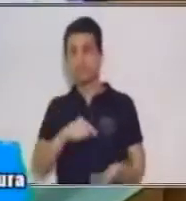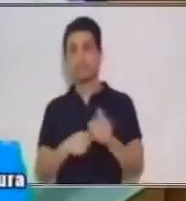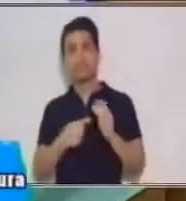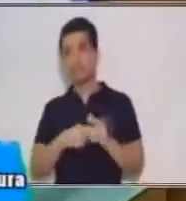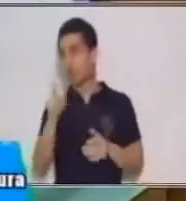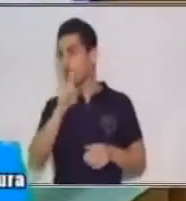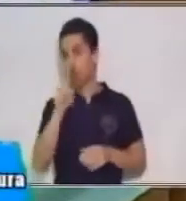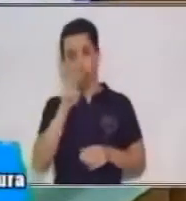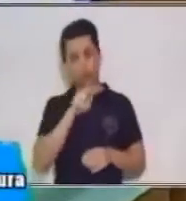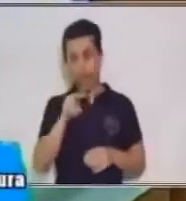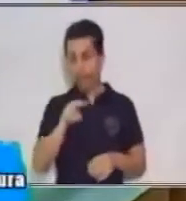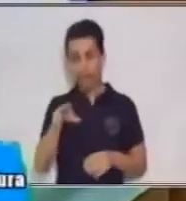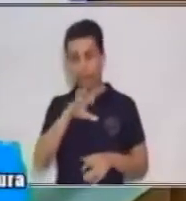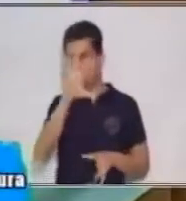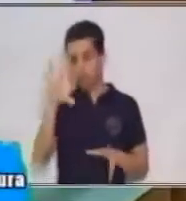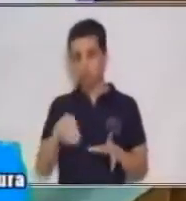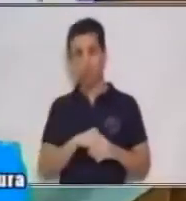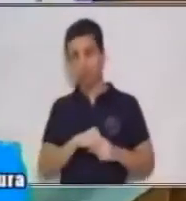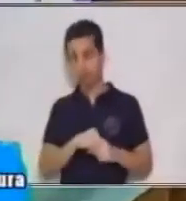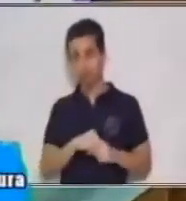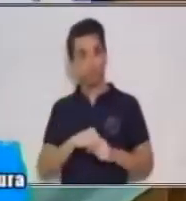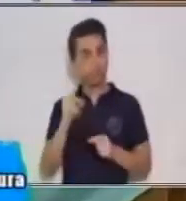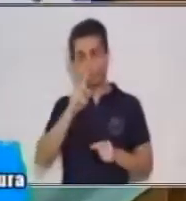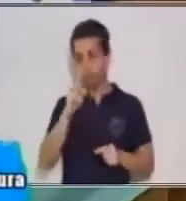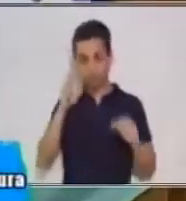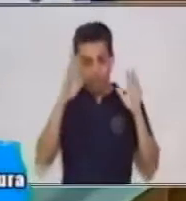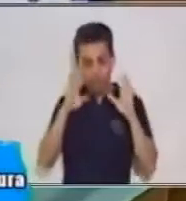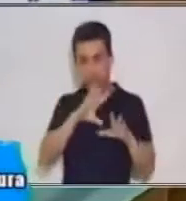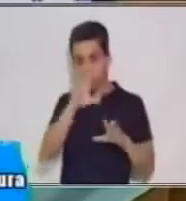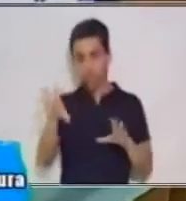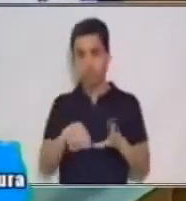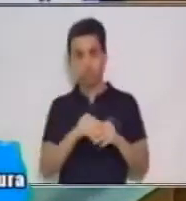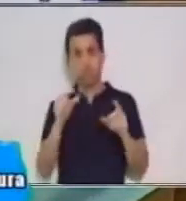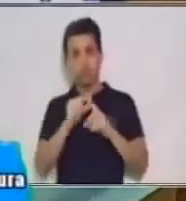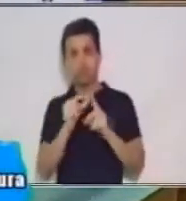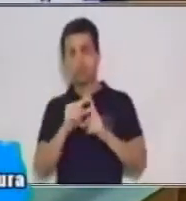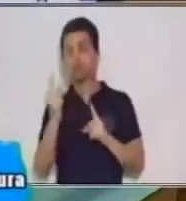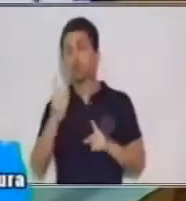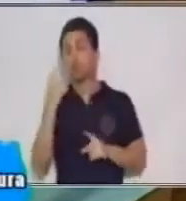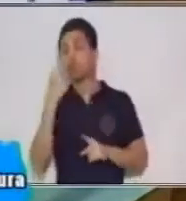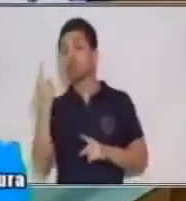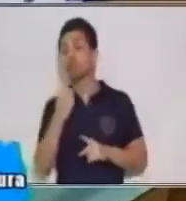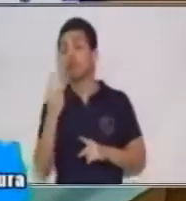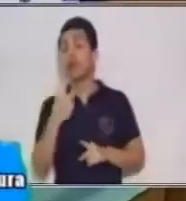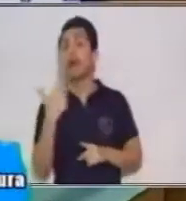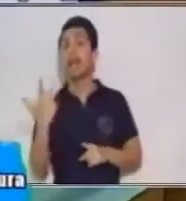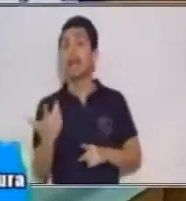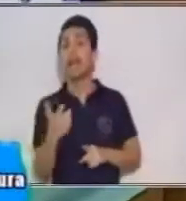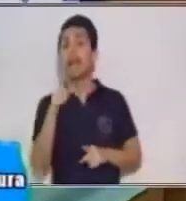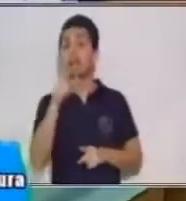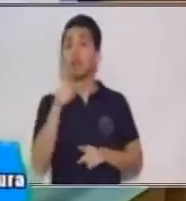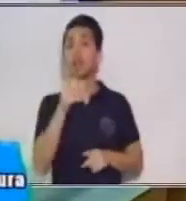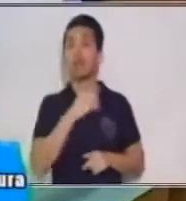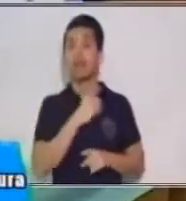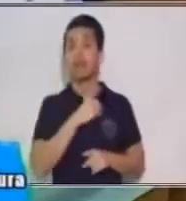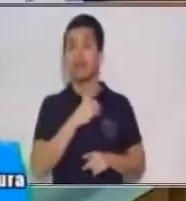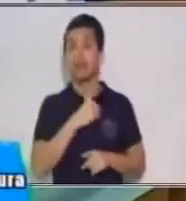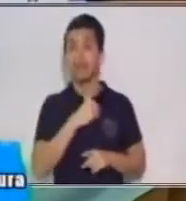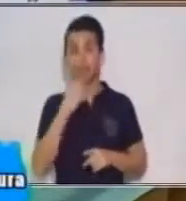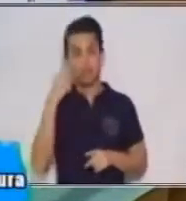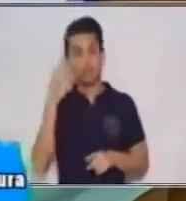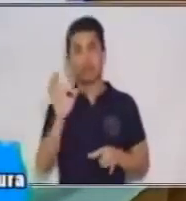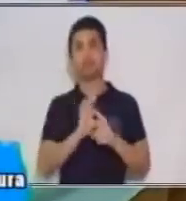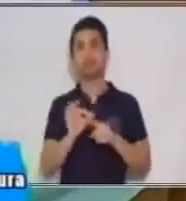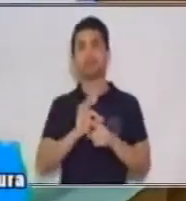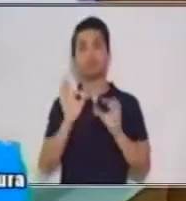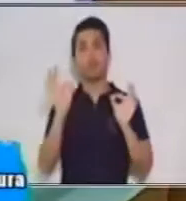lees lo anterior, no le prestas atención a las palabras. Solo estás buscando lo que a ti te va a servir.